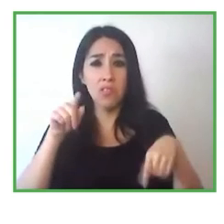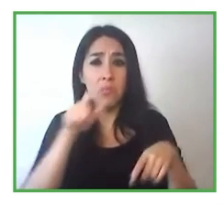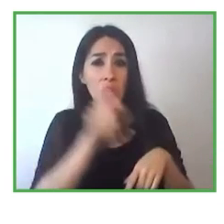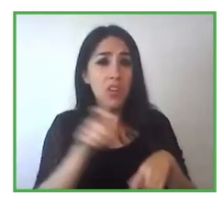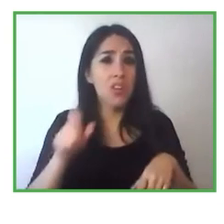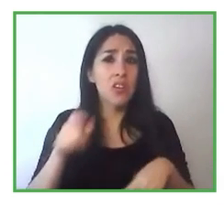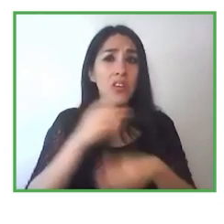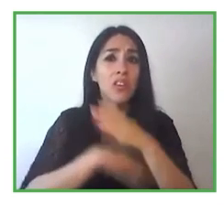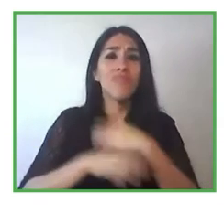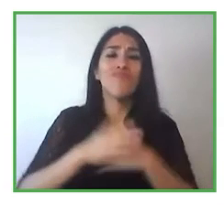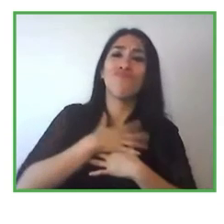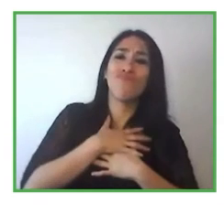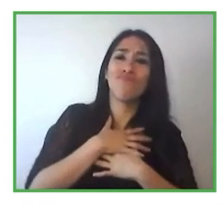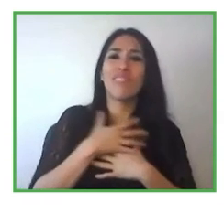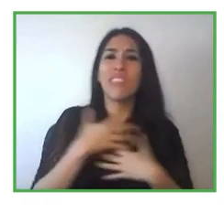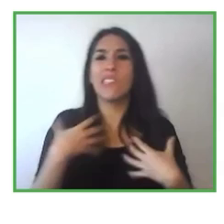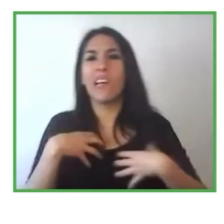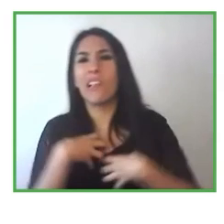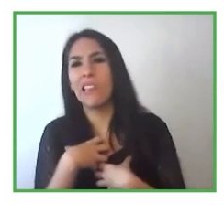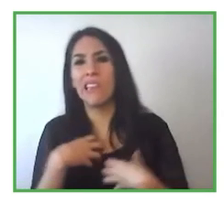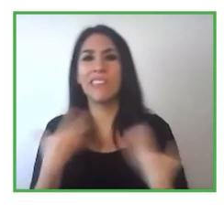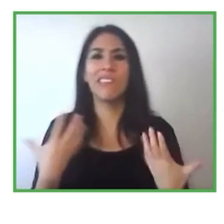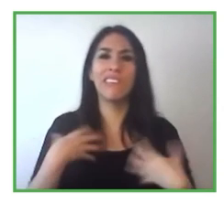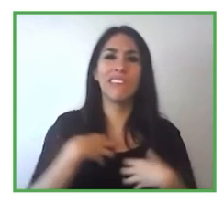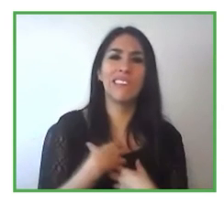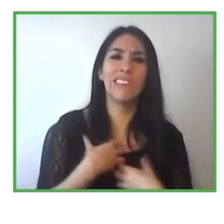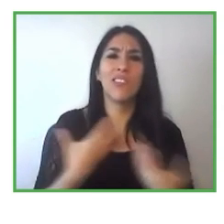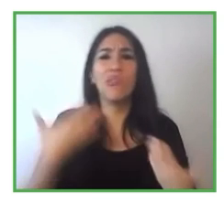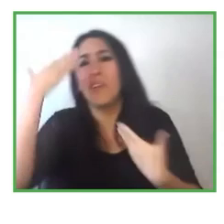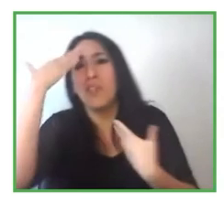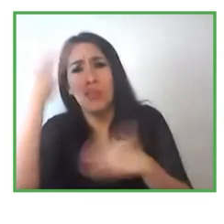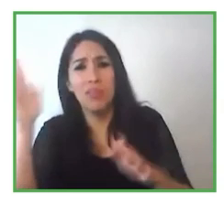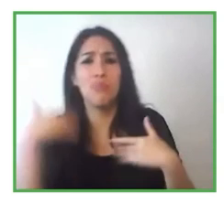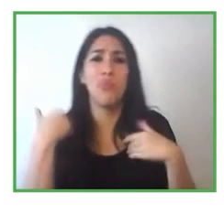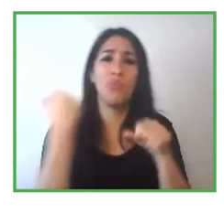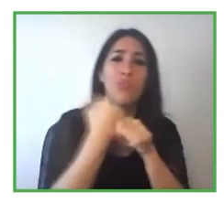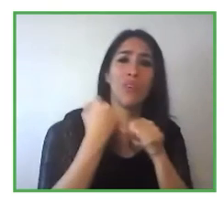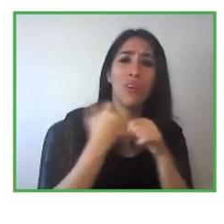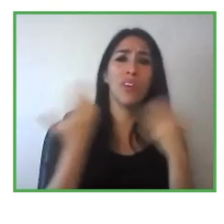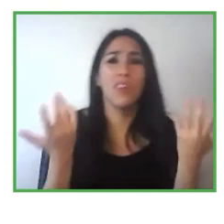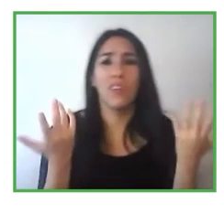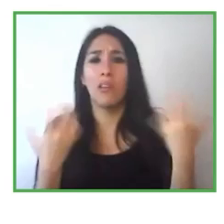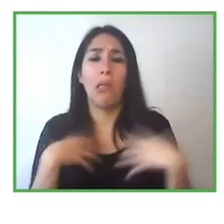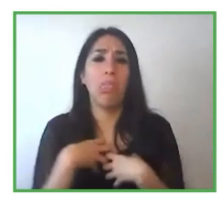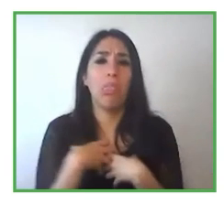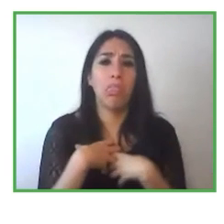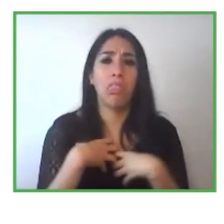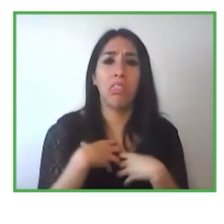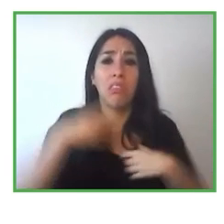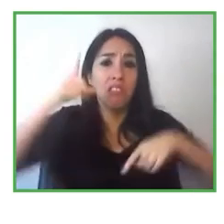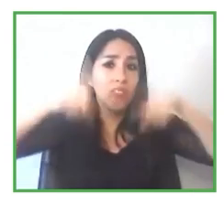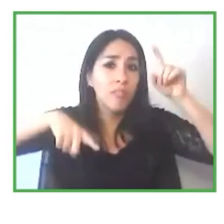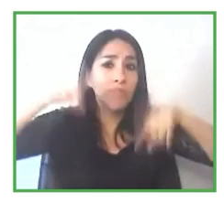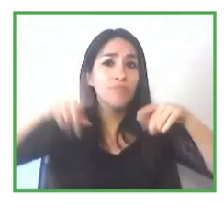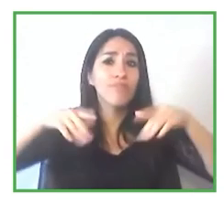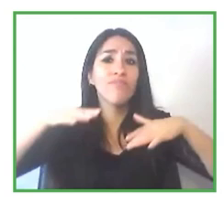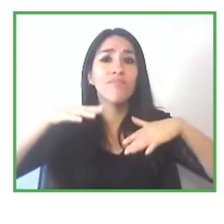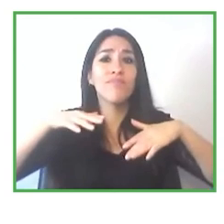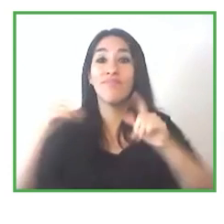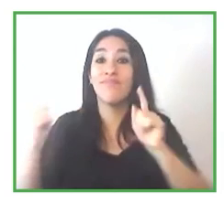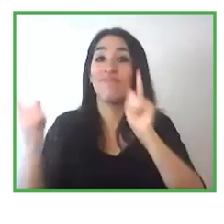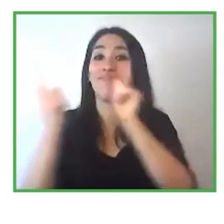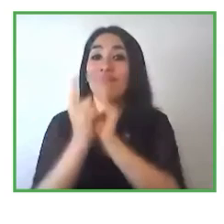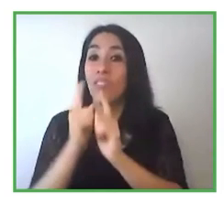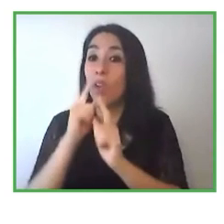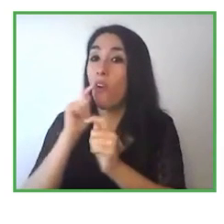para que ellos tengan opciones laborales y ahora por ejemplo de la entrevista superen esos